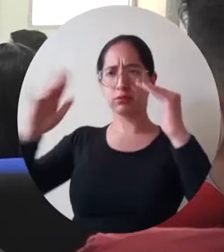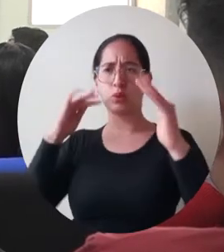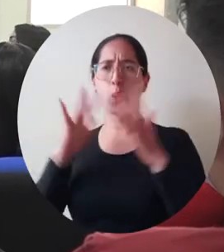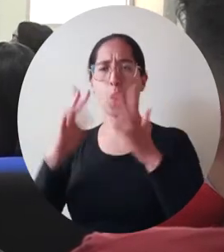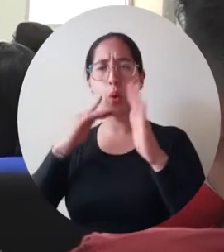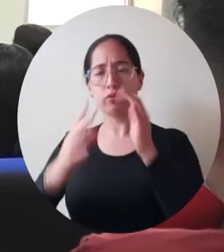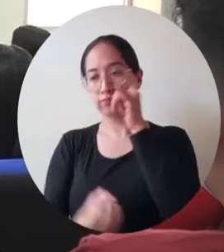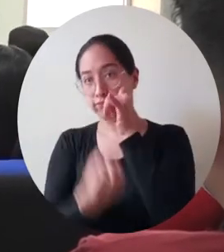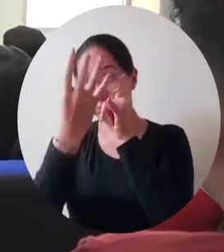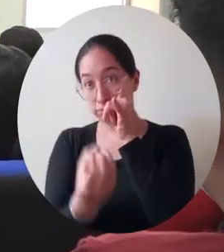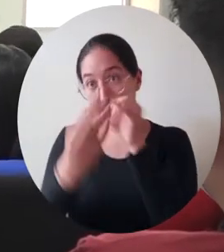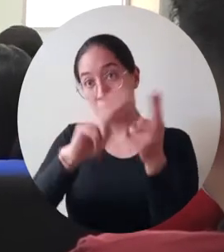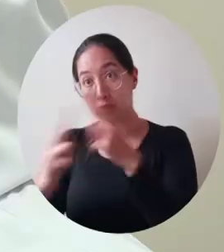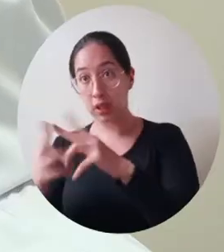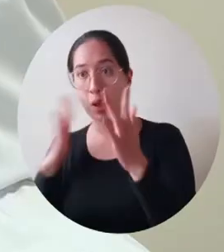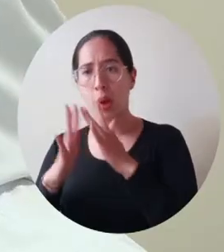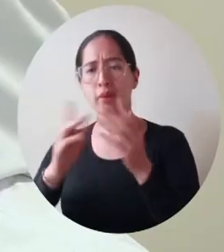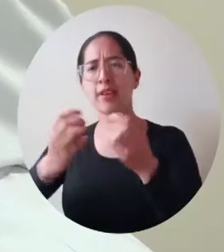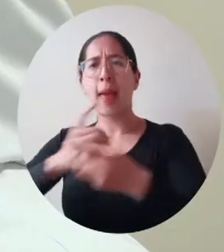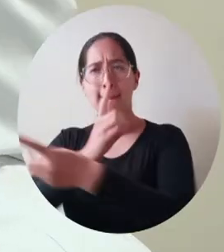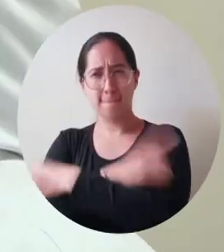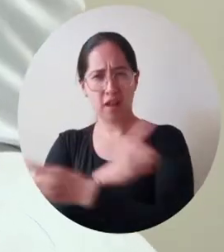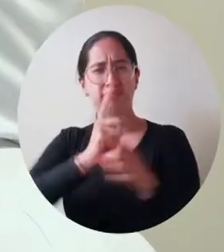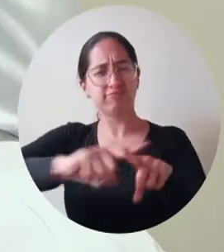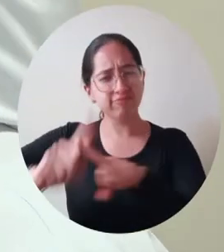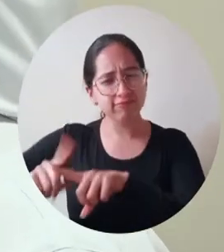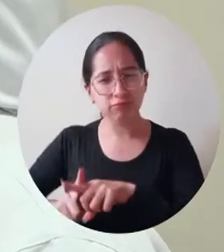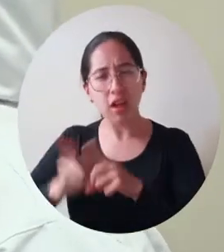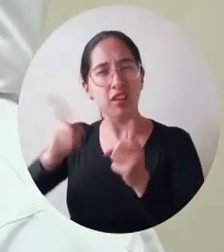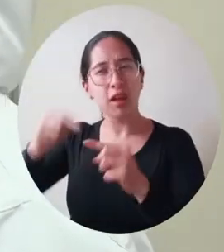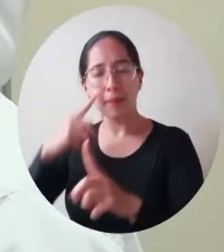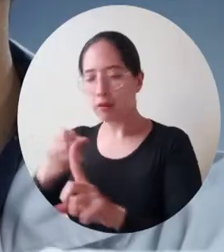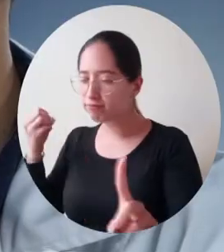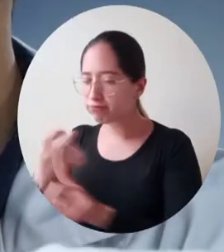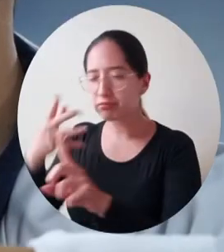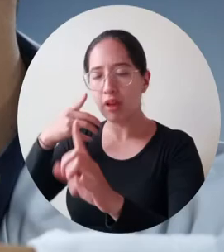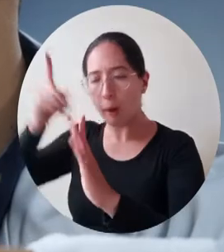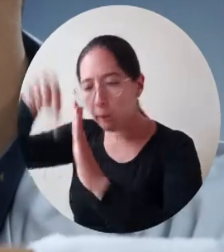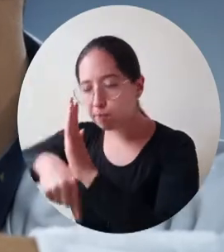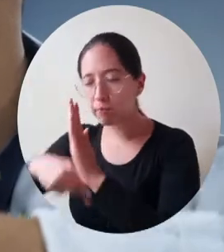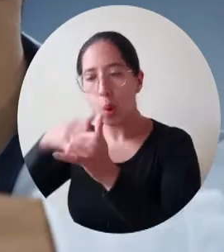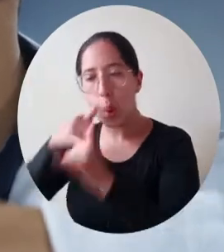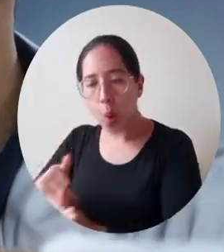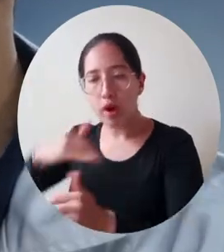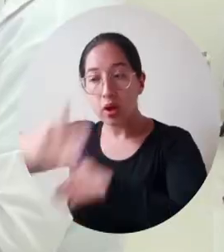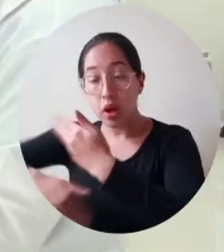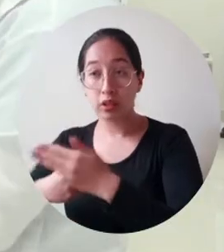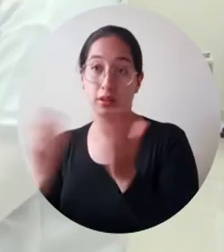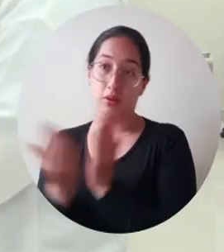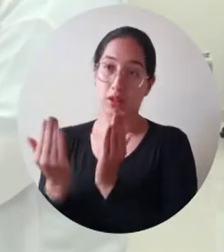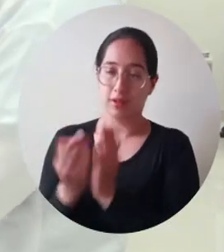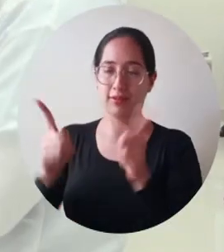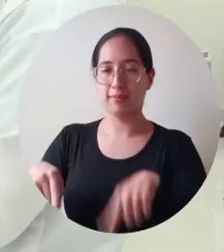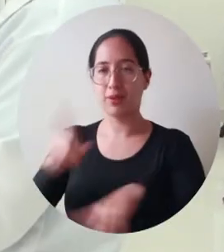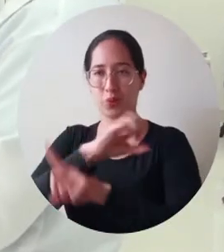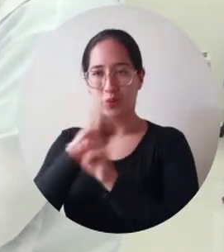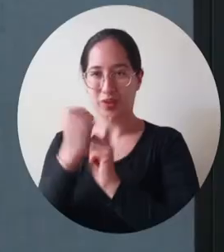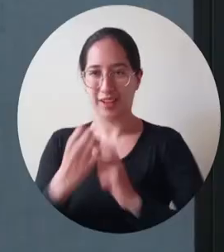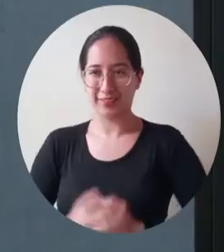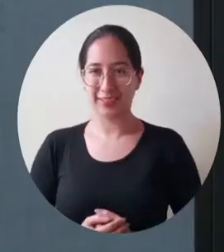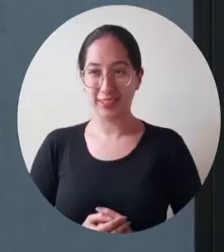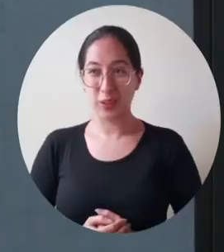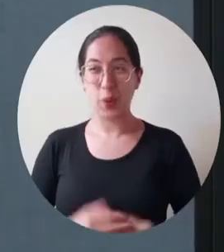de distintos saberes disciplinares y el desarrollo de conocimiento científico para impactar contextos educativos y sociales.